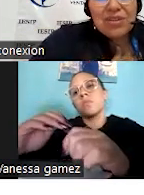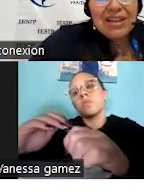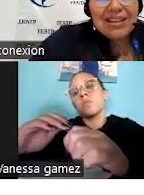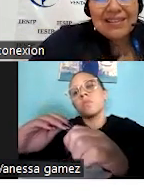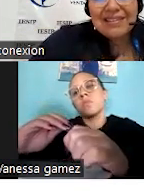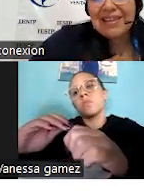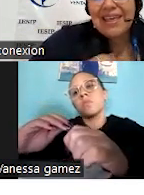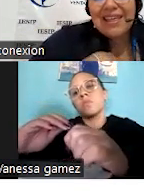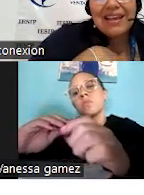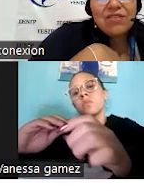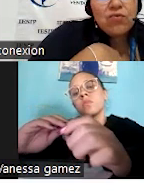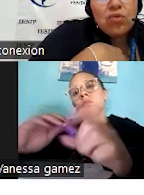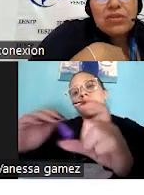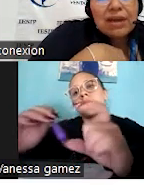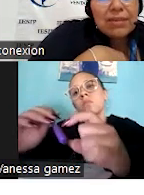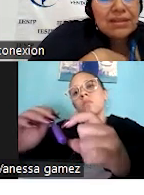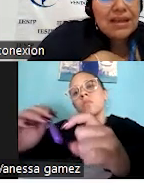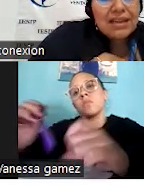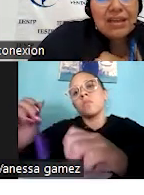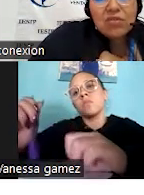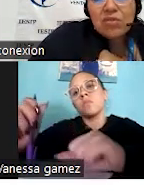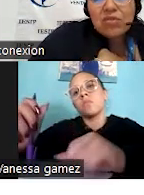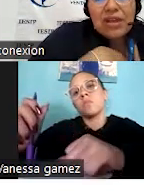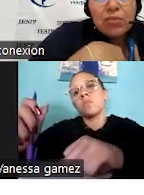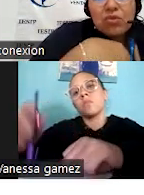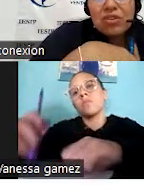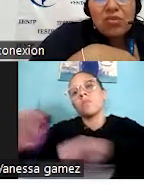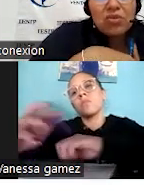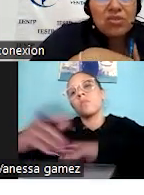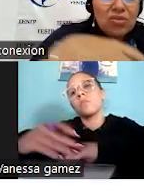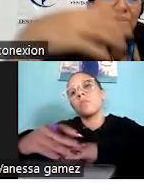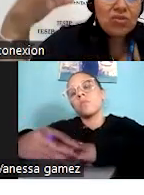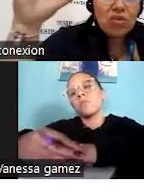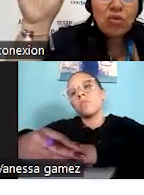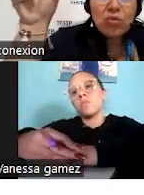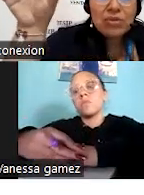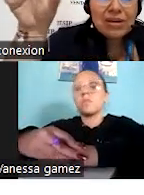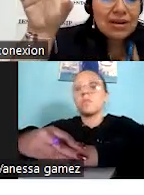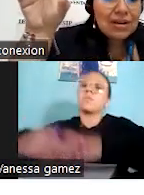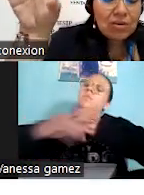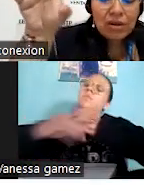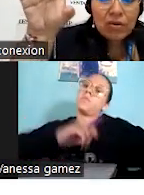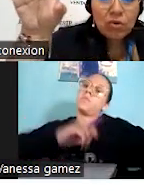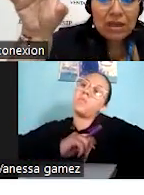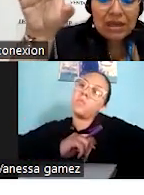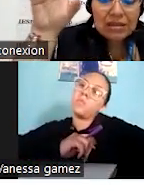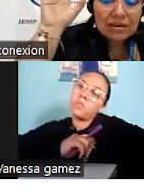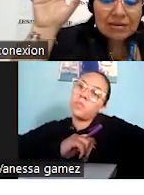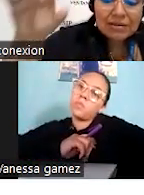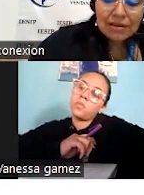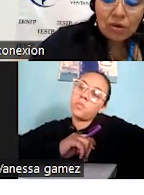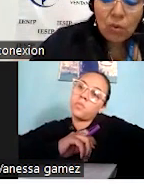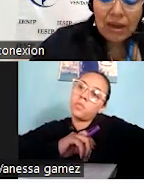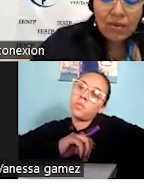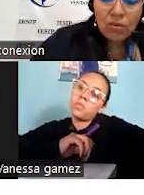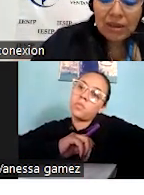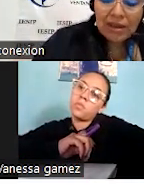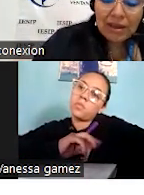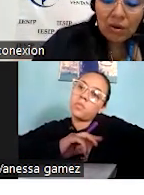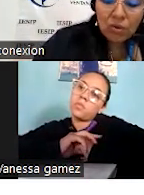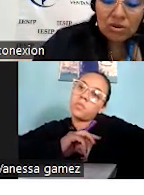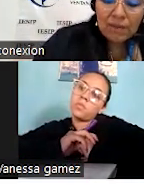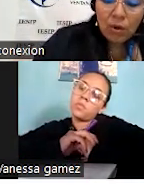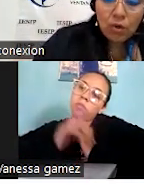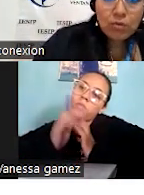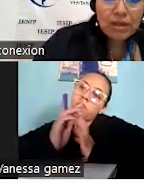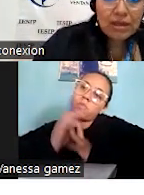satisfacción de las necesidades es fundamental. Y eso no se da por sí solo, sino que eso es como una carrera de hormiguita, un